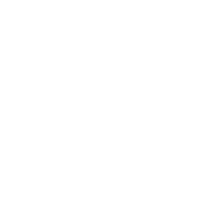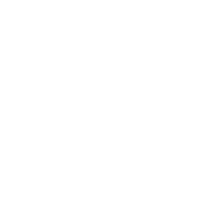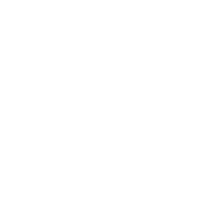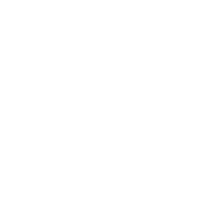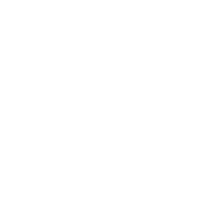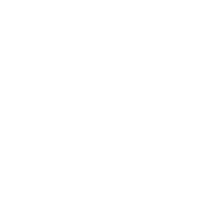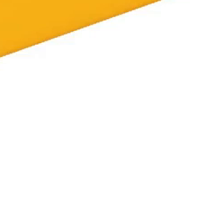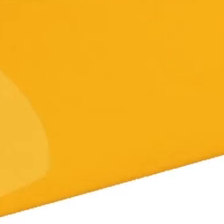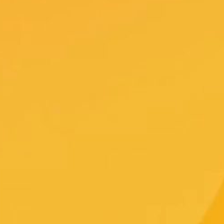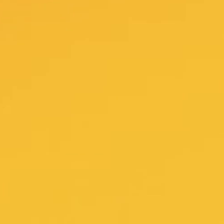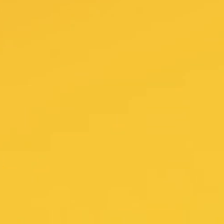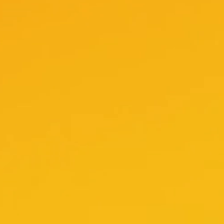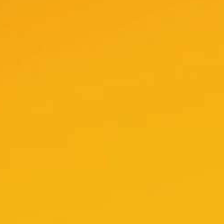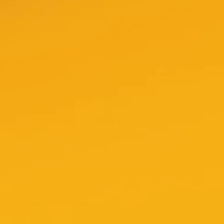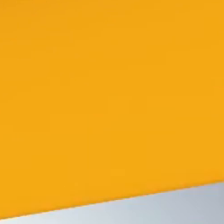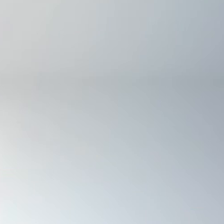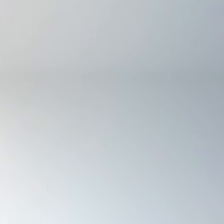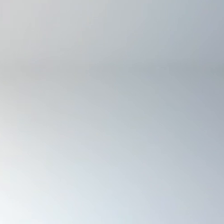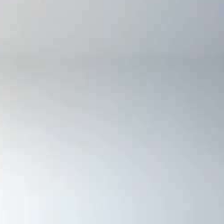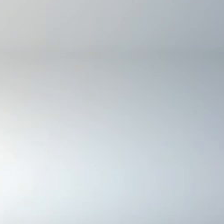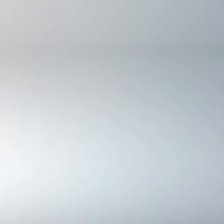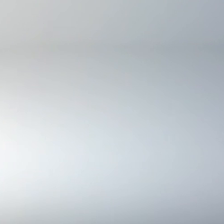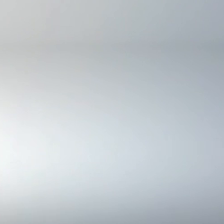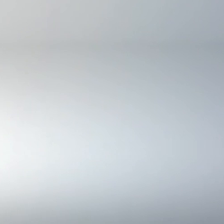¡Gracias por